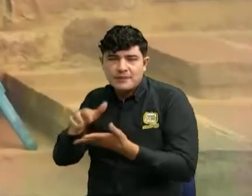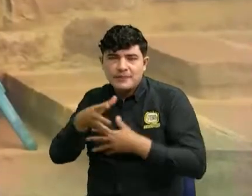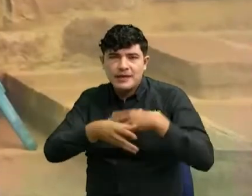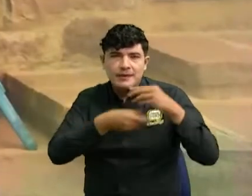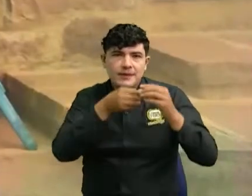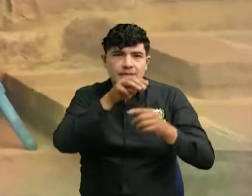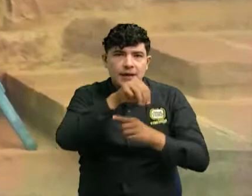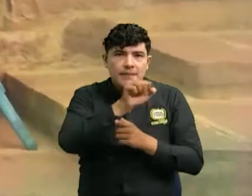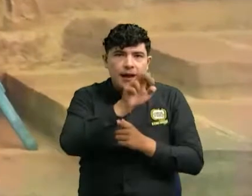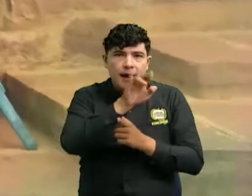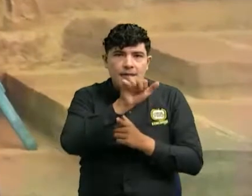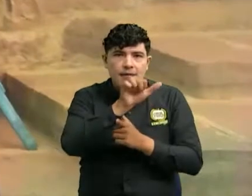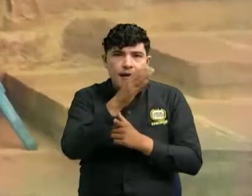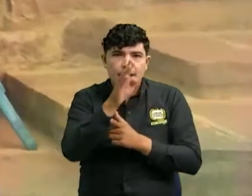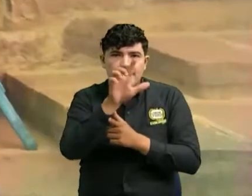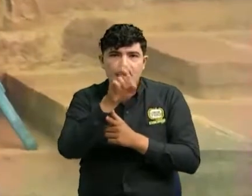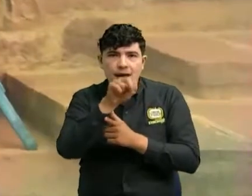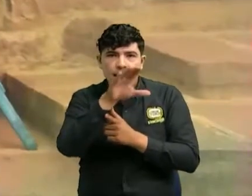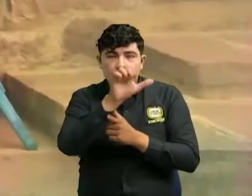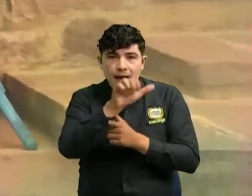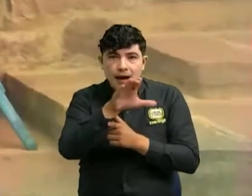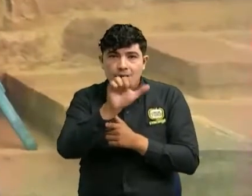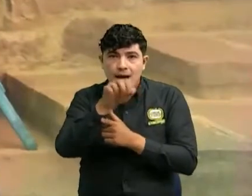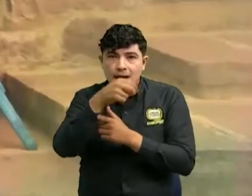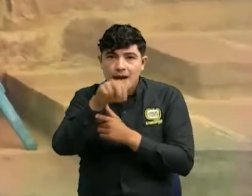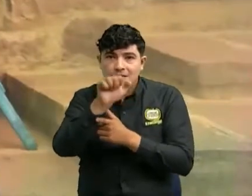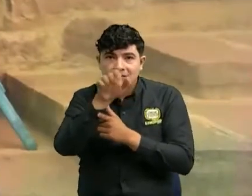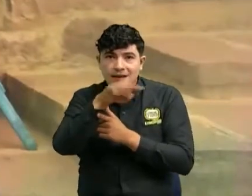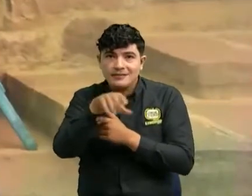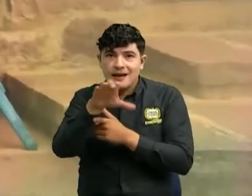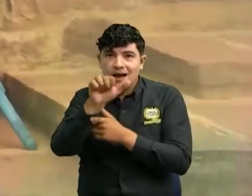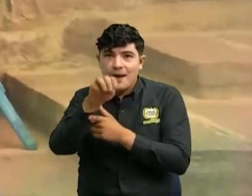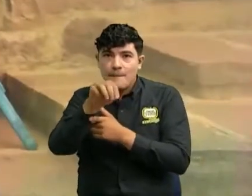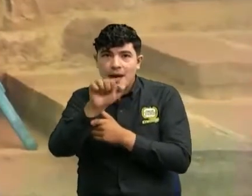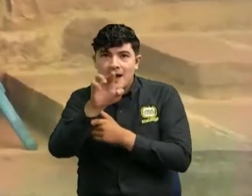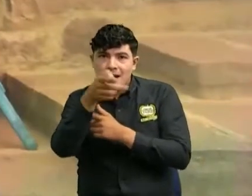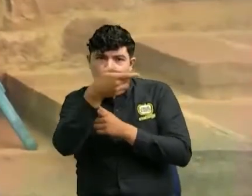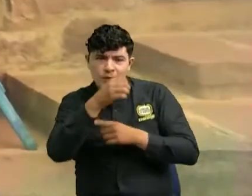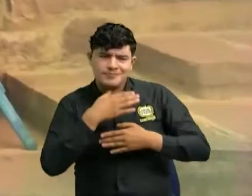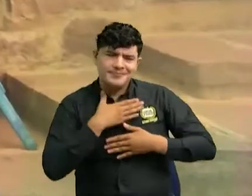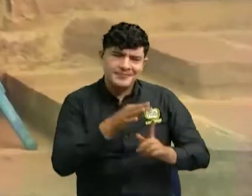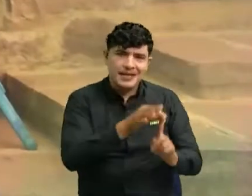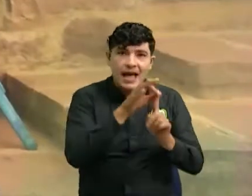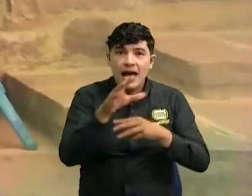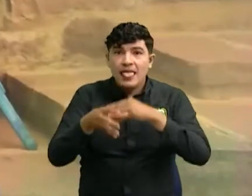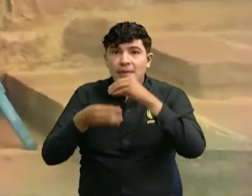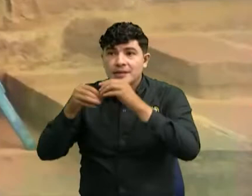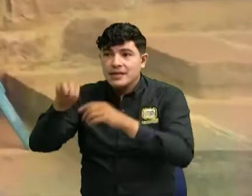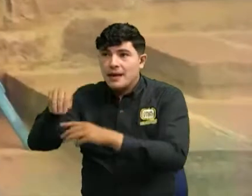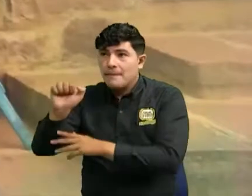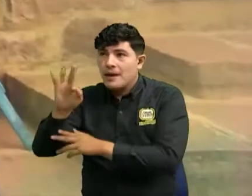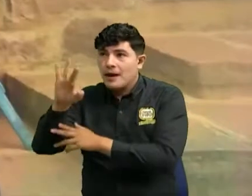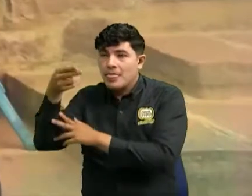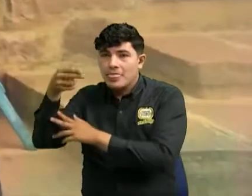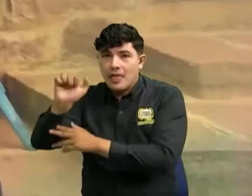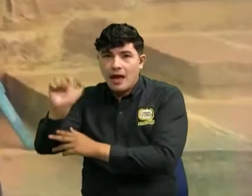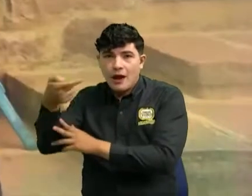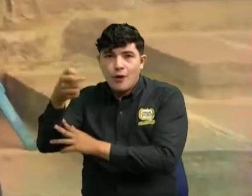Cañas Camargo un saludo muy especial tenemos a Marta Godoy Lipsky también